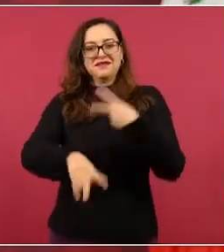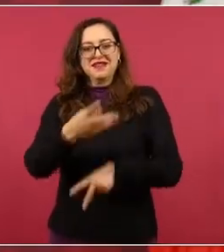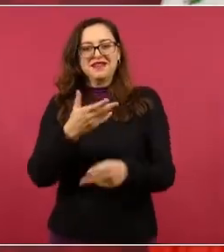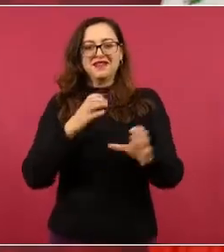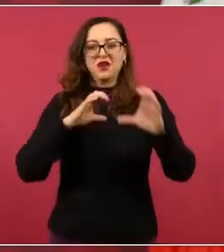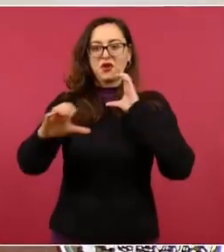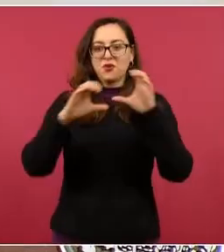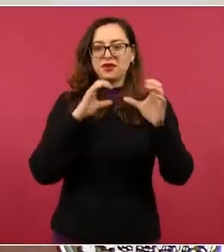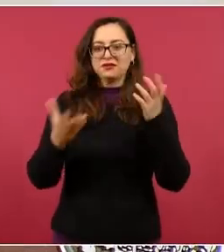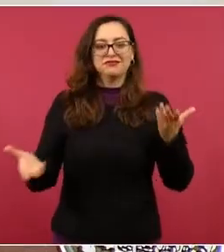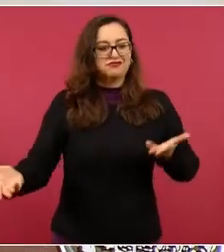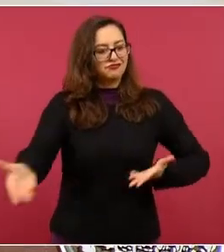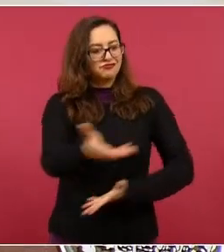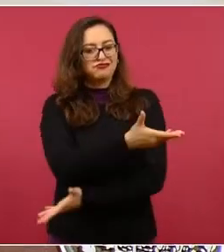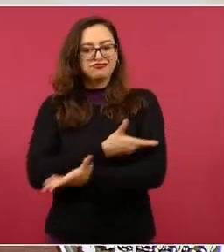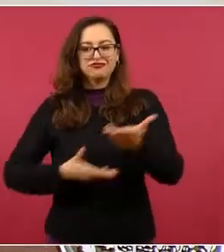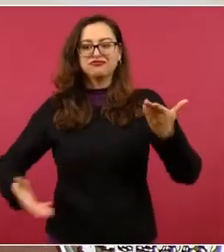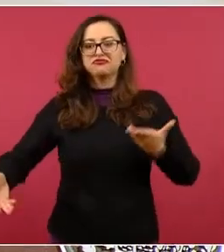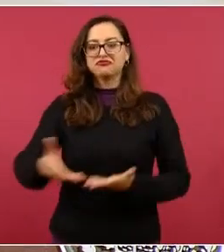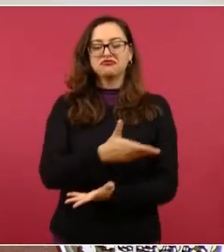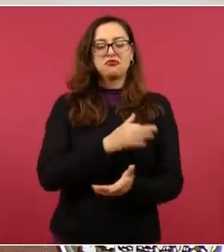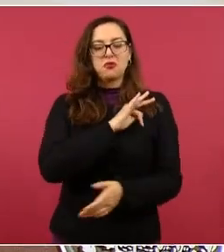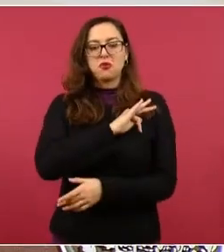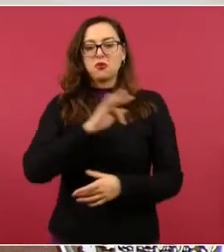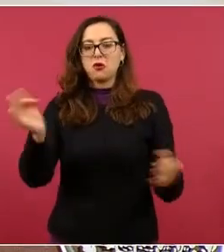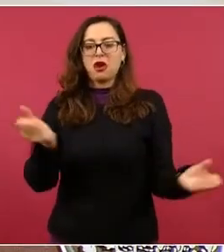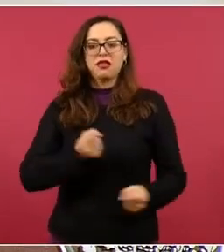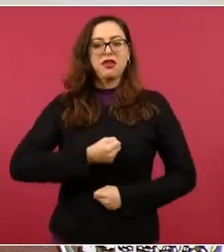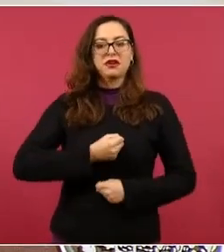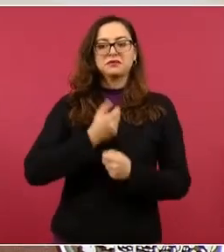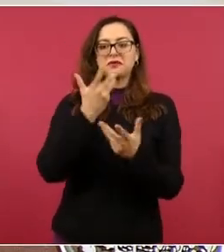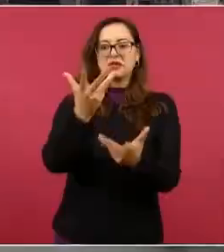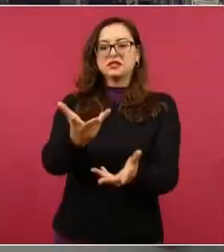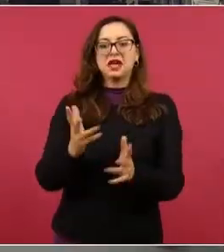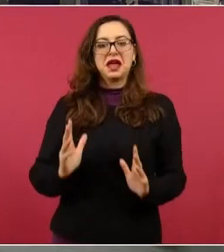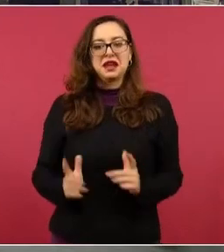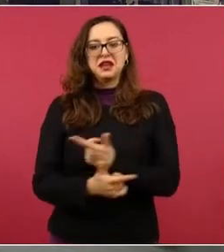comunicación así directa, sin censura, diálogo circular.